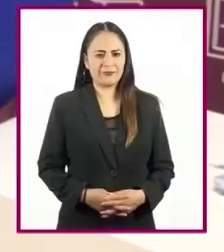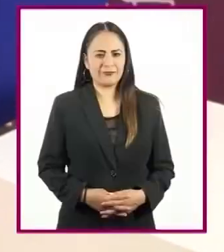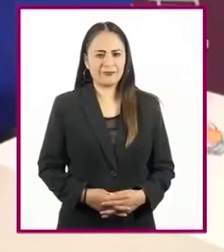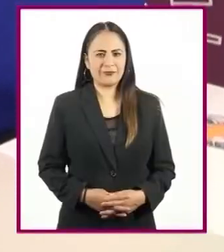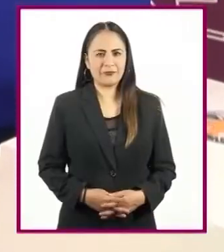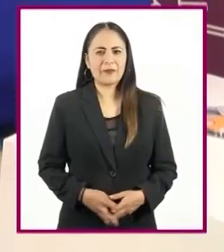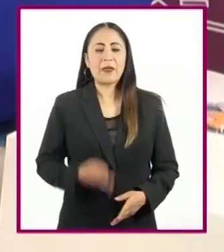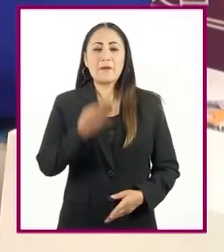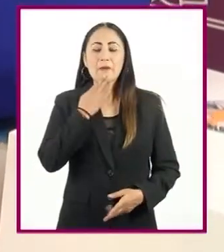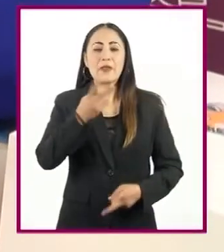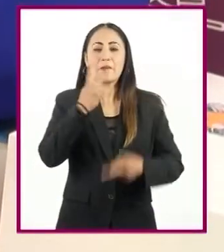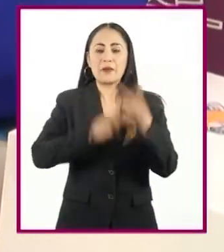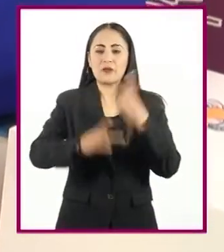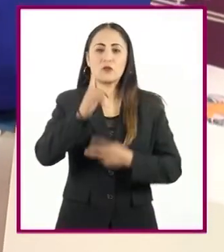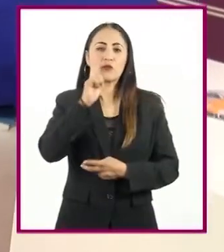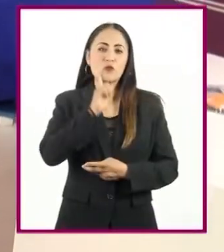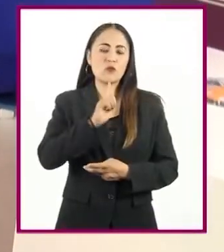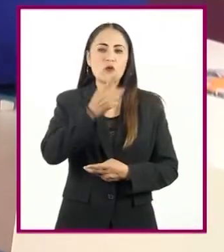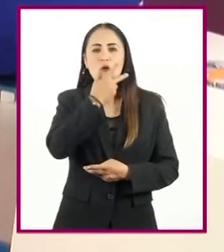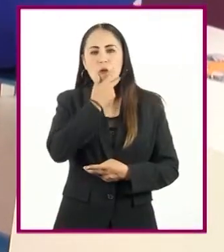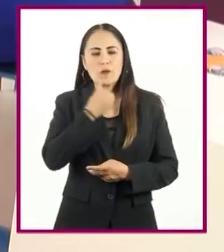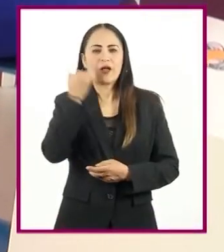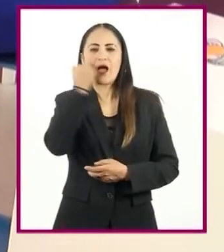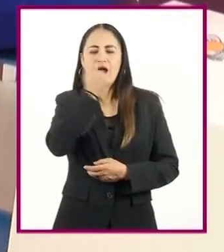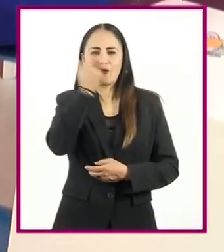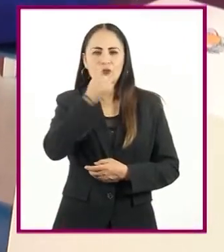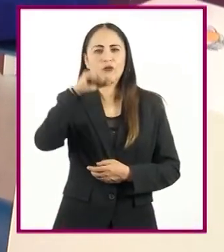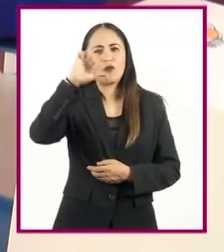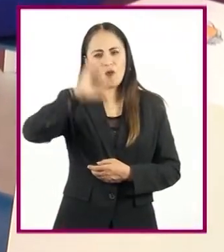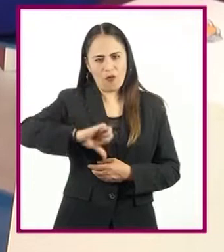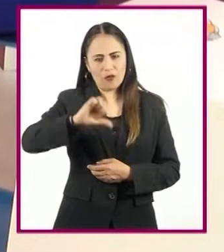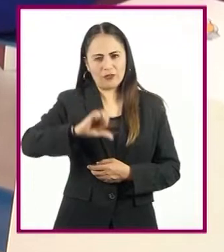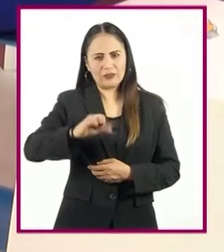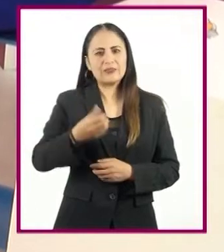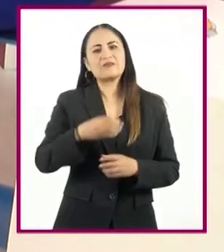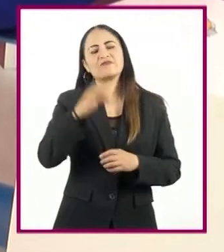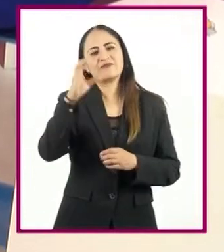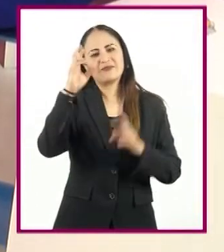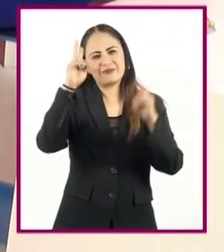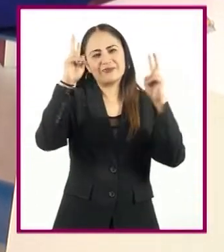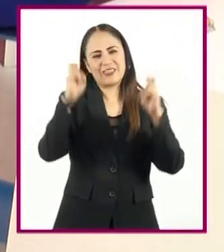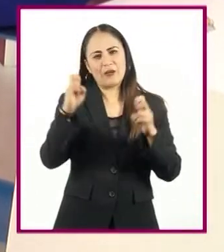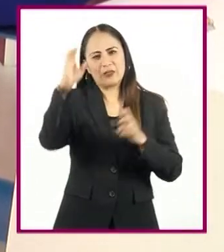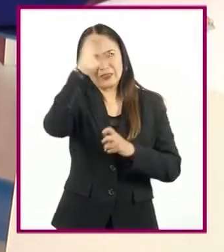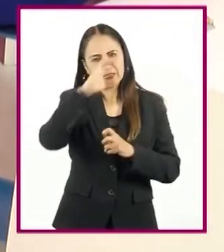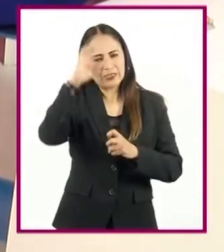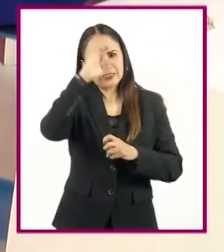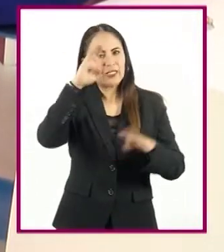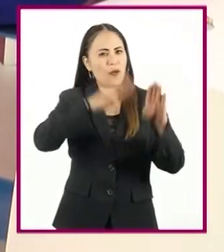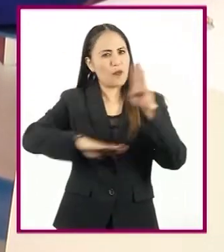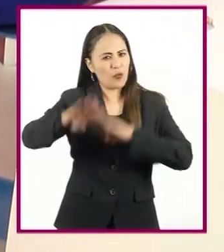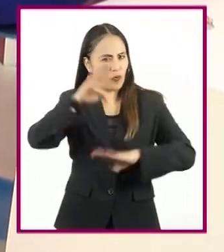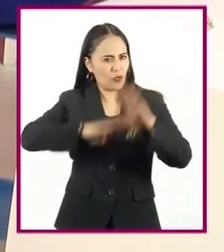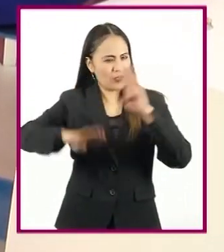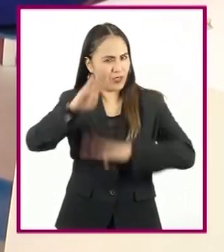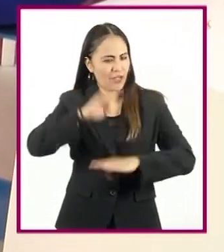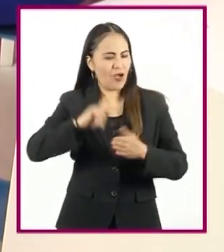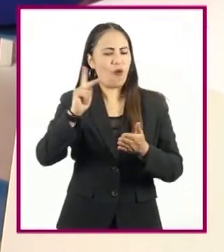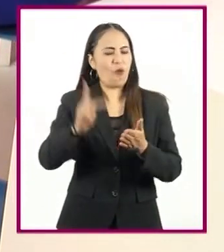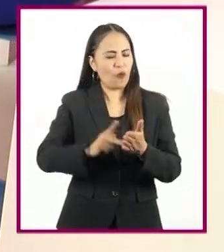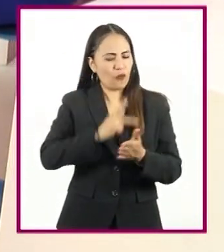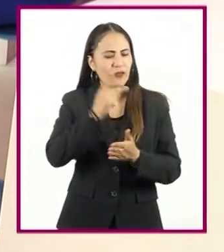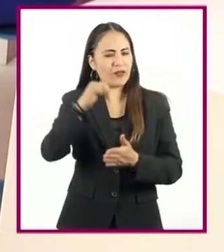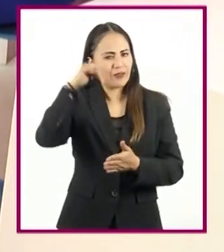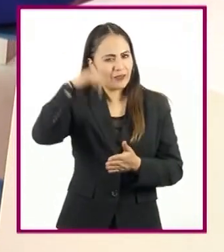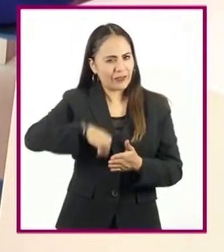Bienvenidos jóvenes alumnas y alumnos a esta nueva sesión de ciencias biología. Nos da mucho gusto volvernos a encontrar